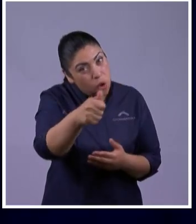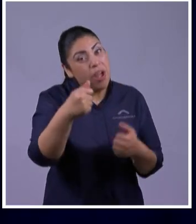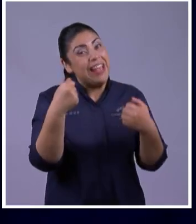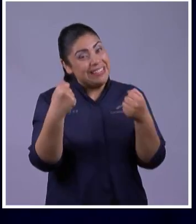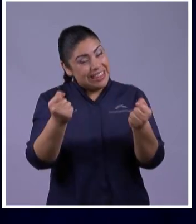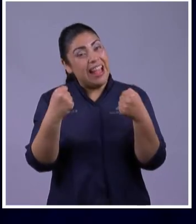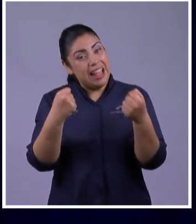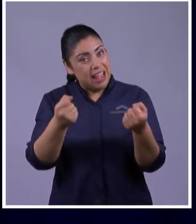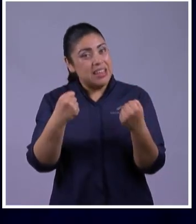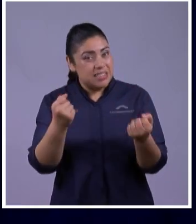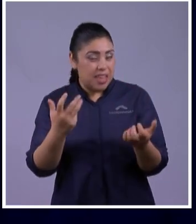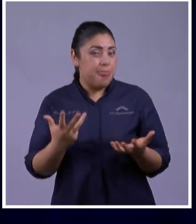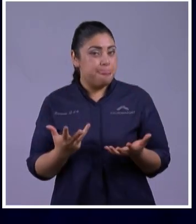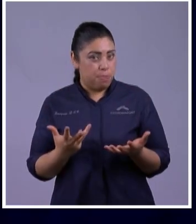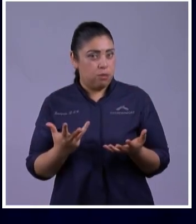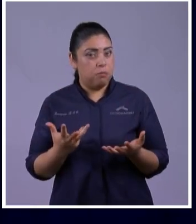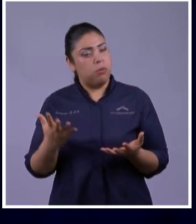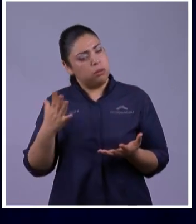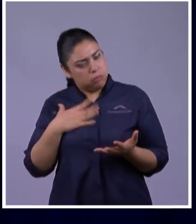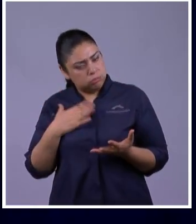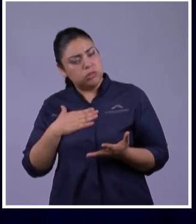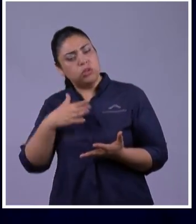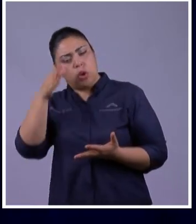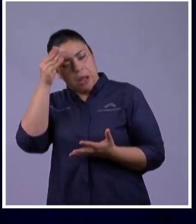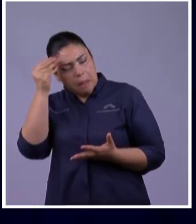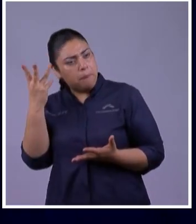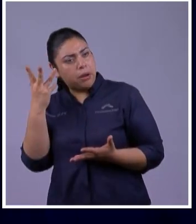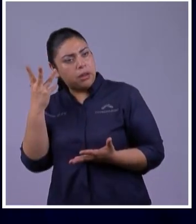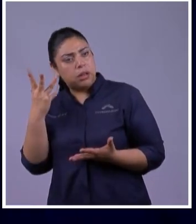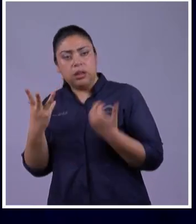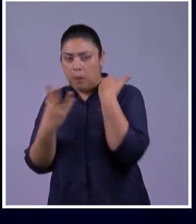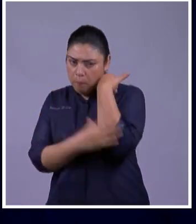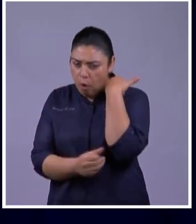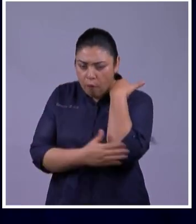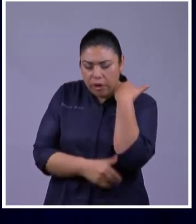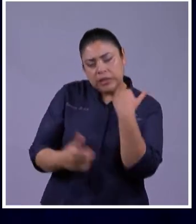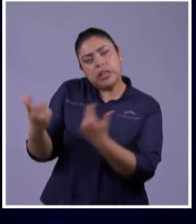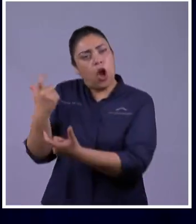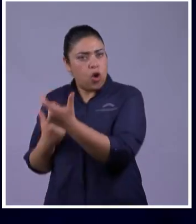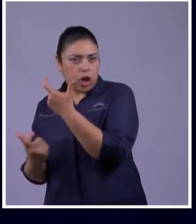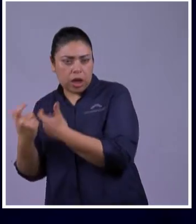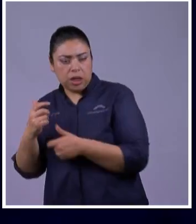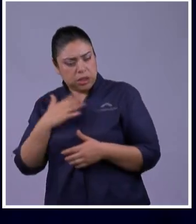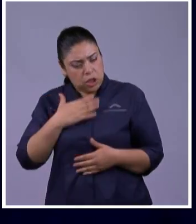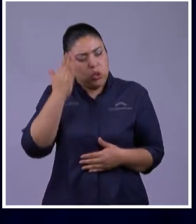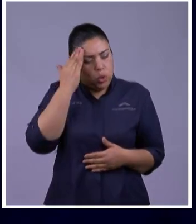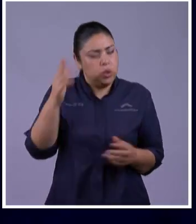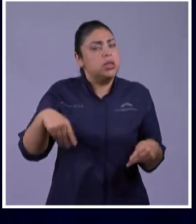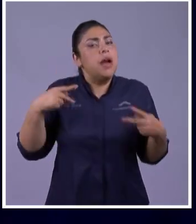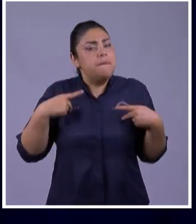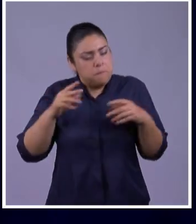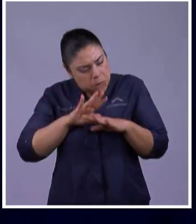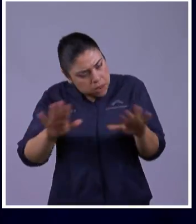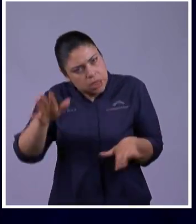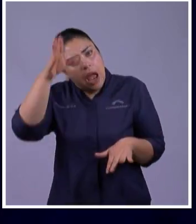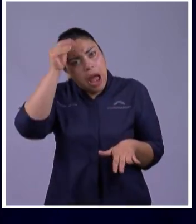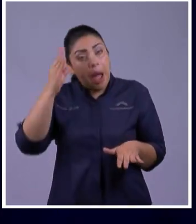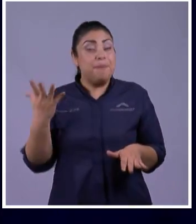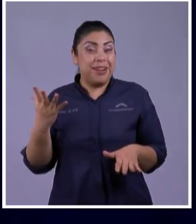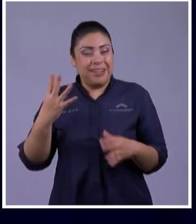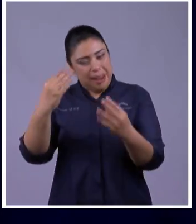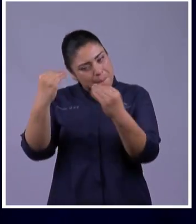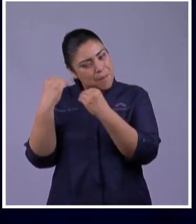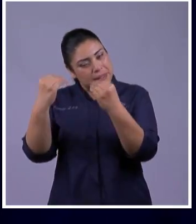contarles que cualquiera que sea mi situación yo he aprendido a vivir en todo y por todo estoy enseñado